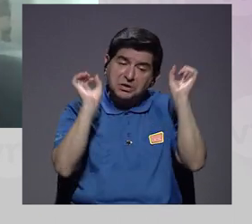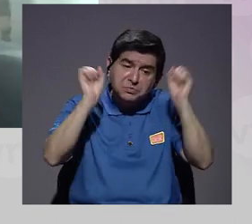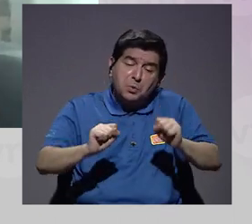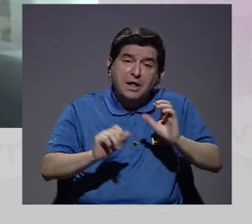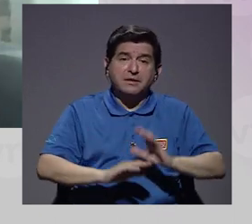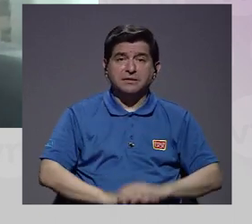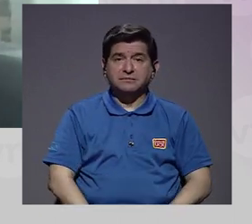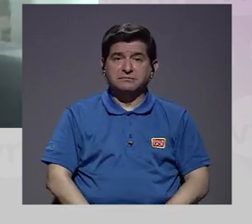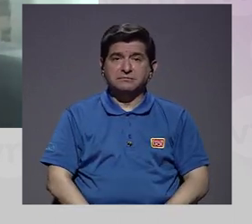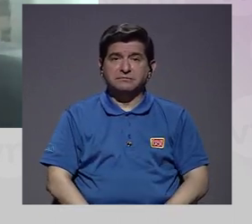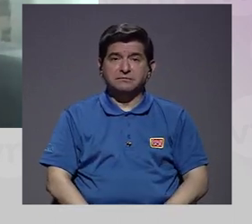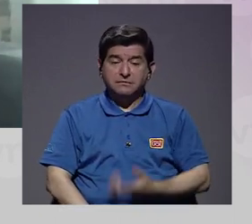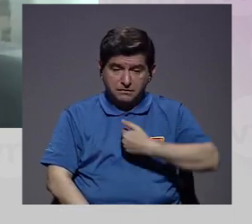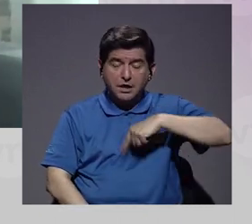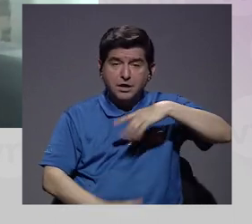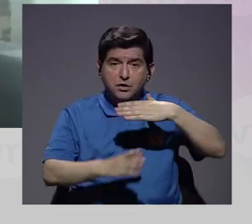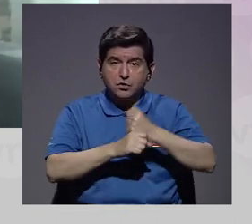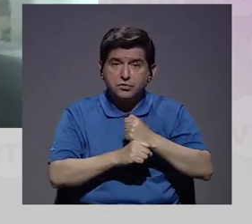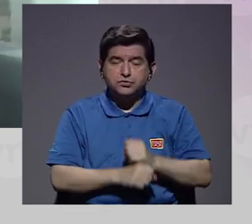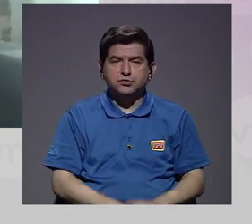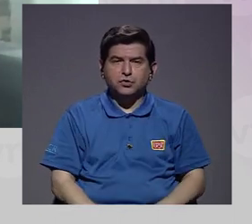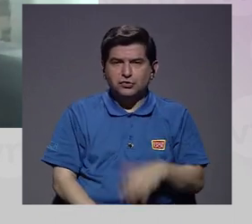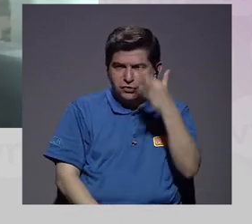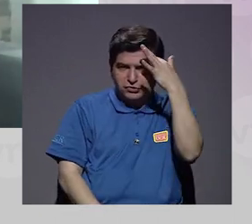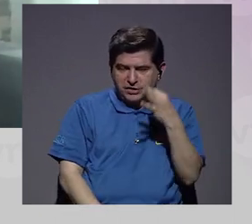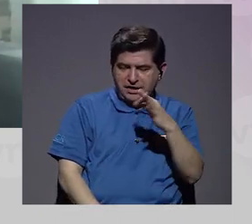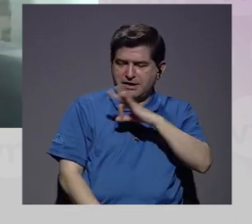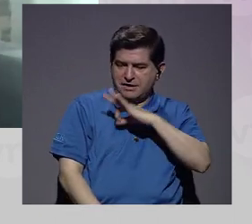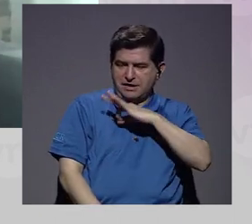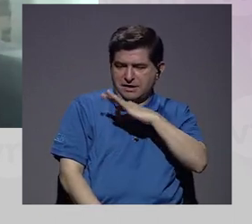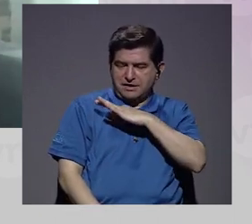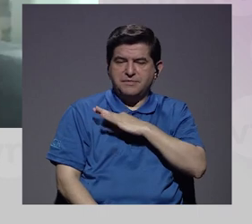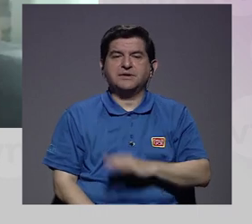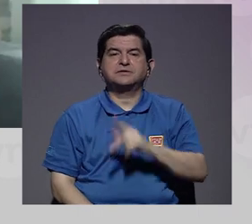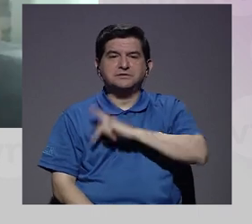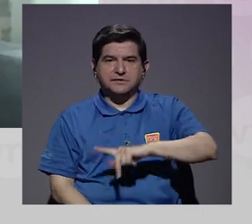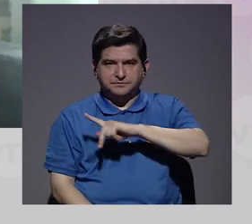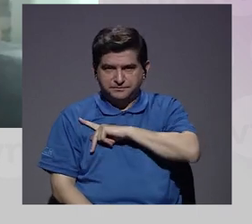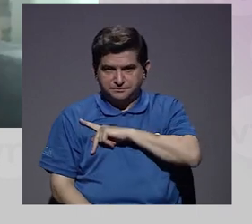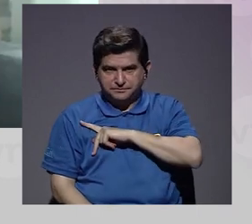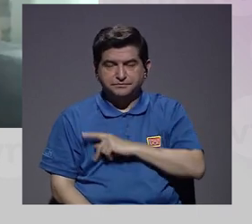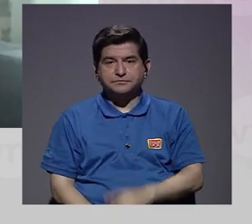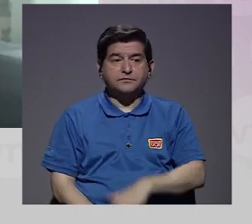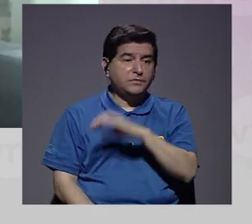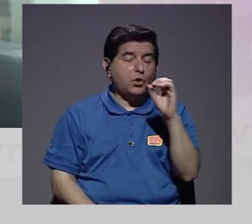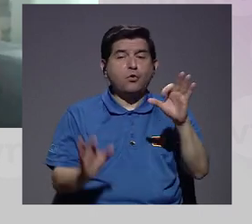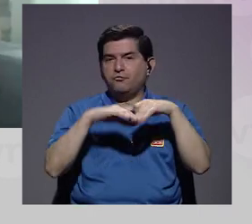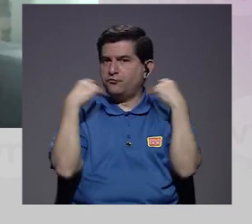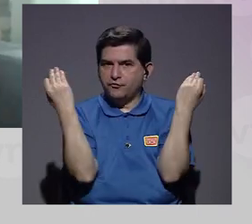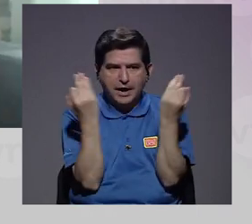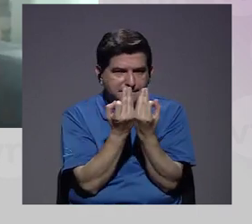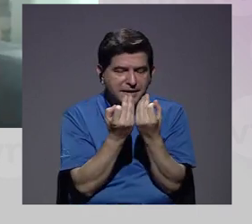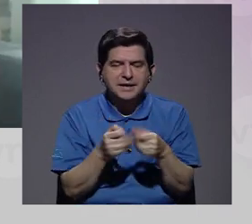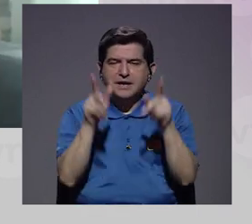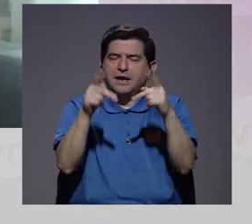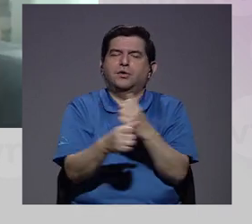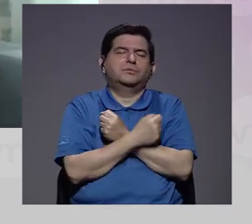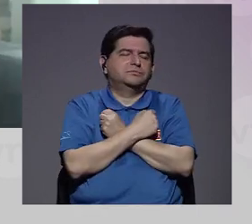veces. Y se vale, ¿verdad? Y lo estamos haciendo por una apuesta, por el bienestar, por supuesto, personal, ¿verdad?, del